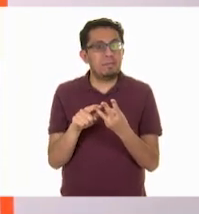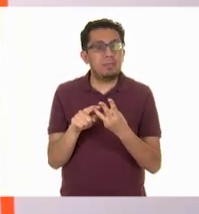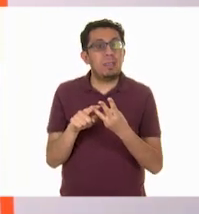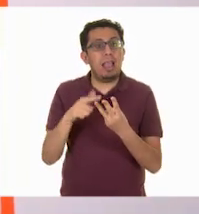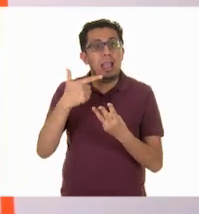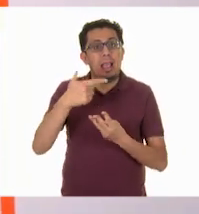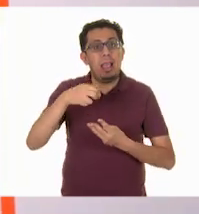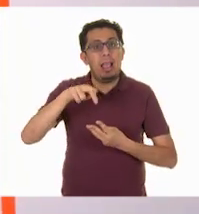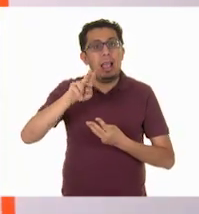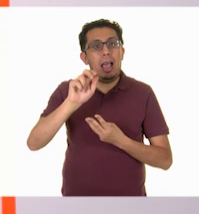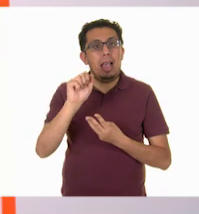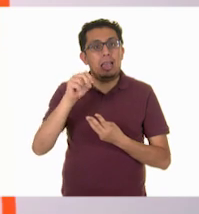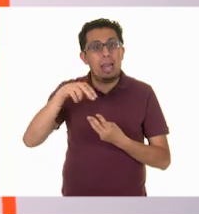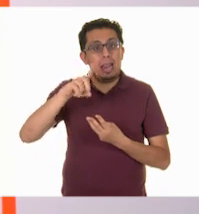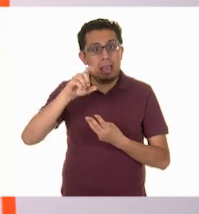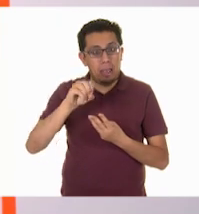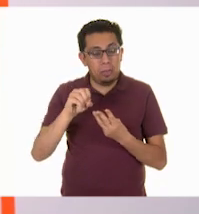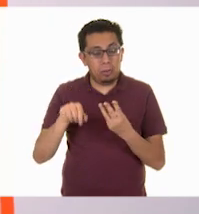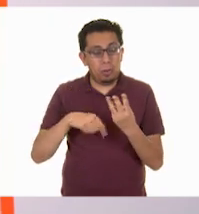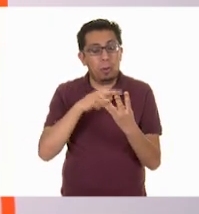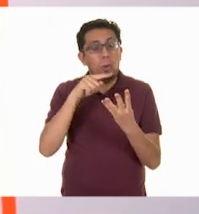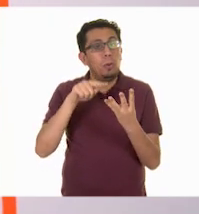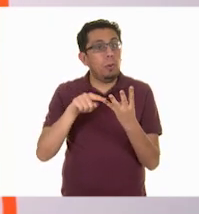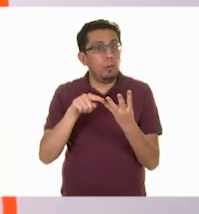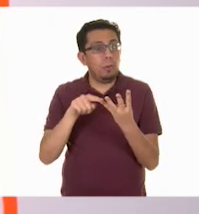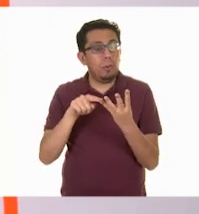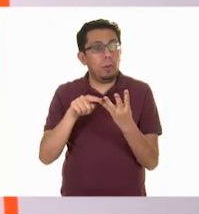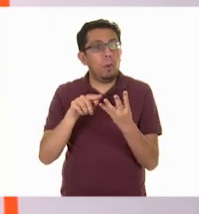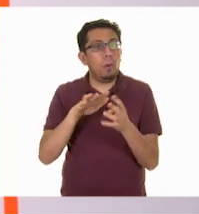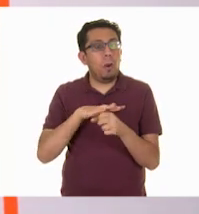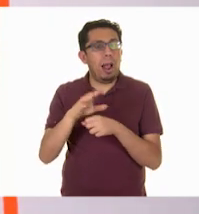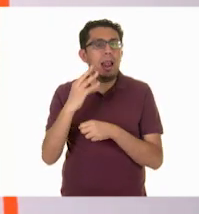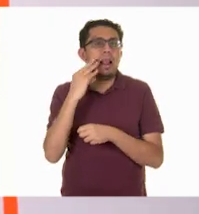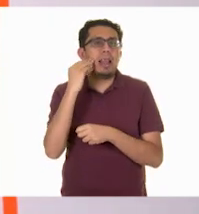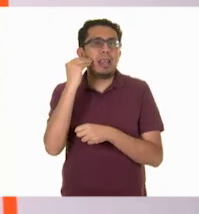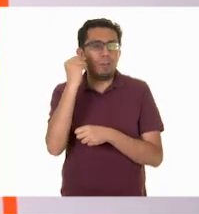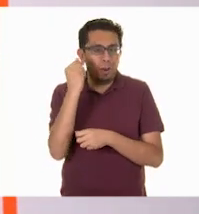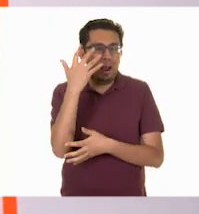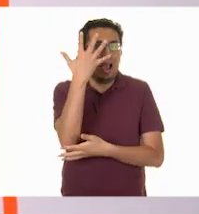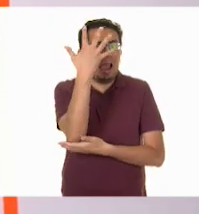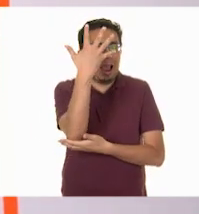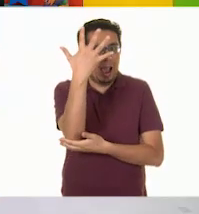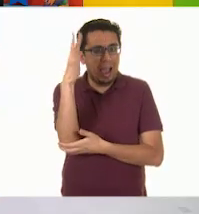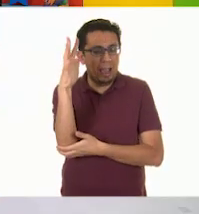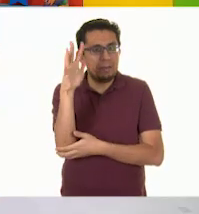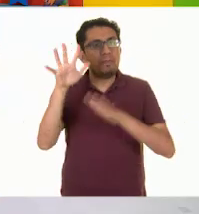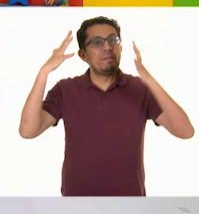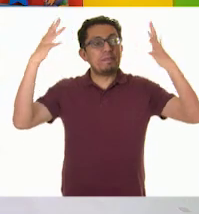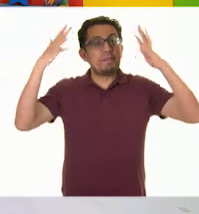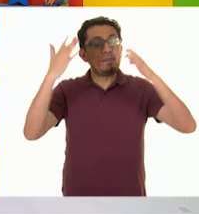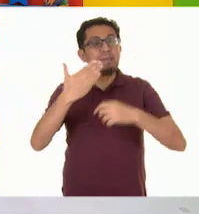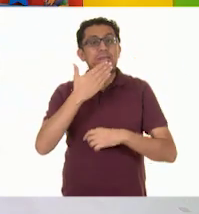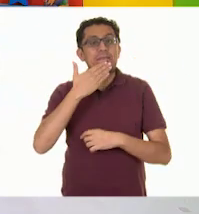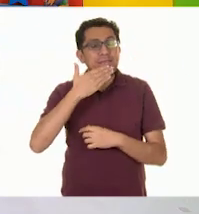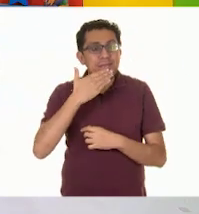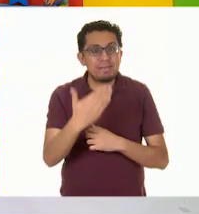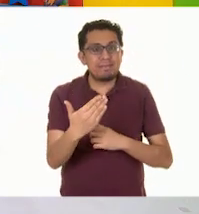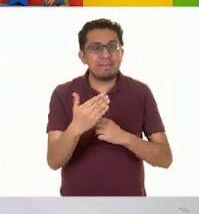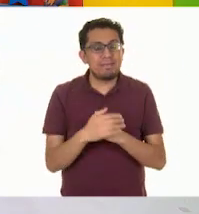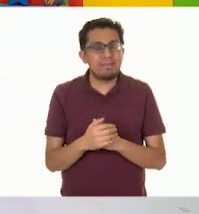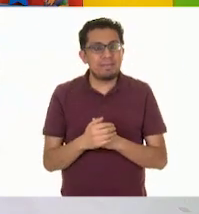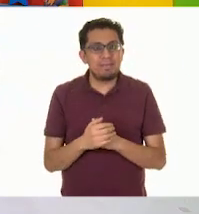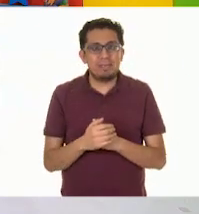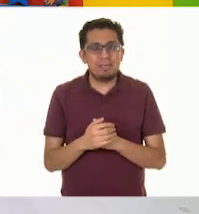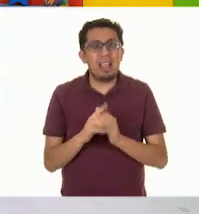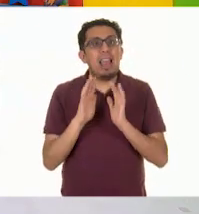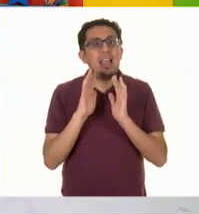Tercero, granado. Y por último, el limonero. ¡Ay! Muy bien. Ya